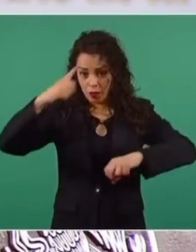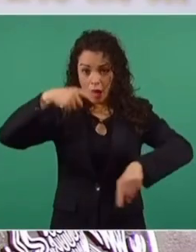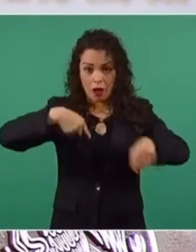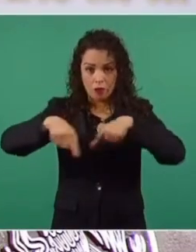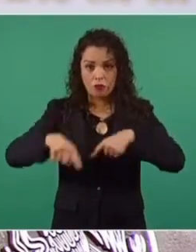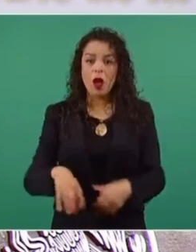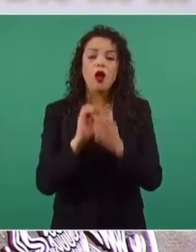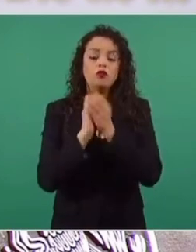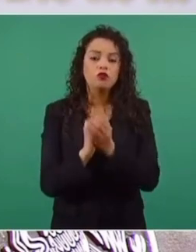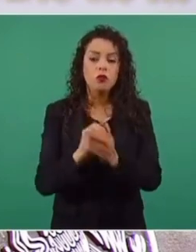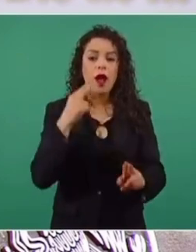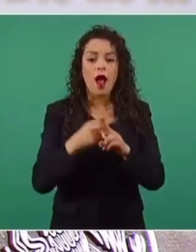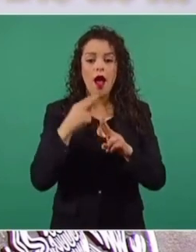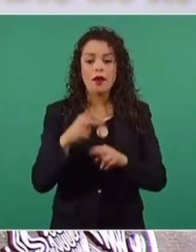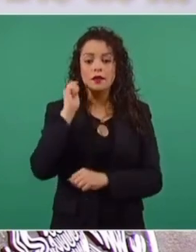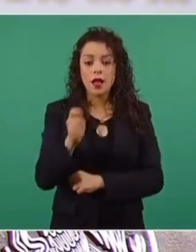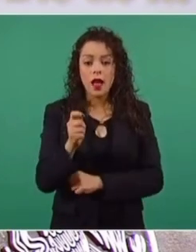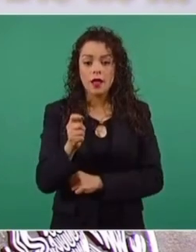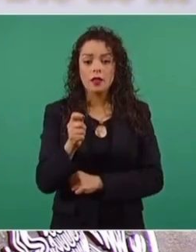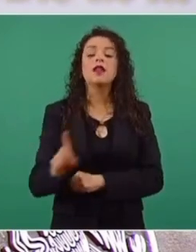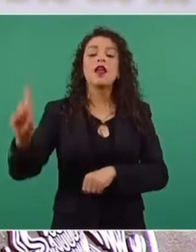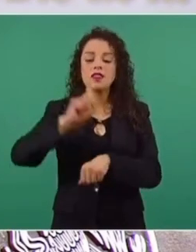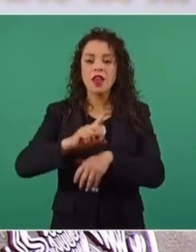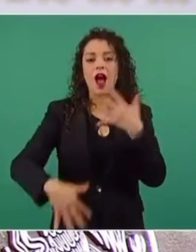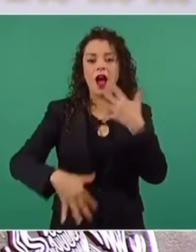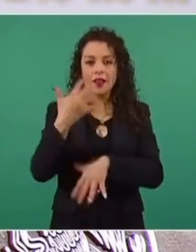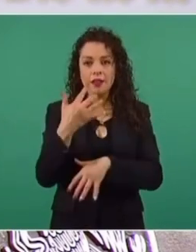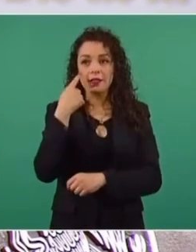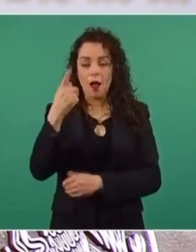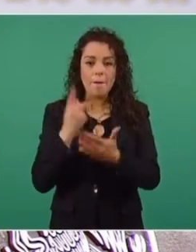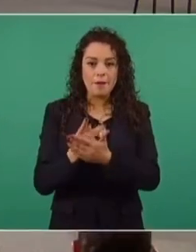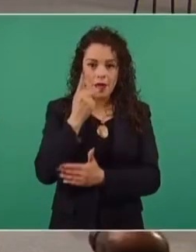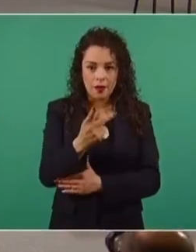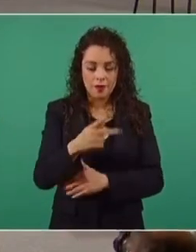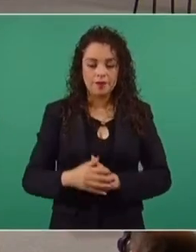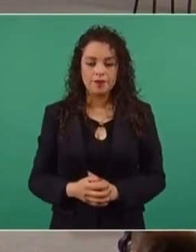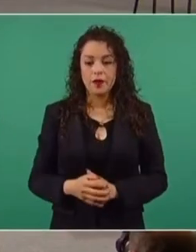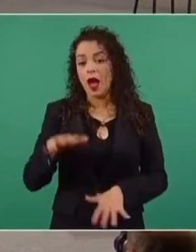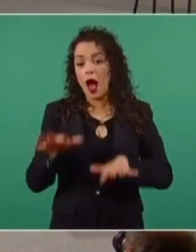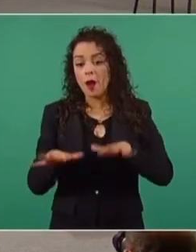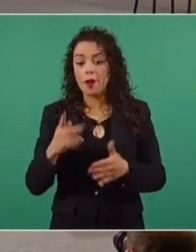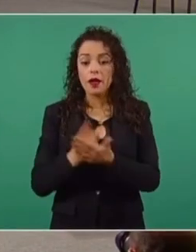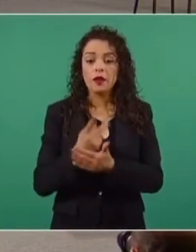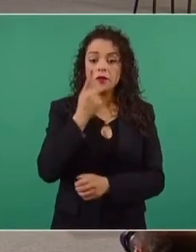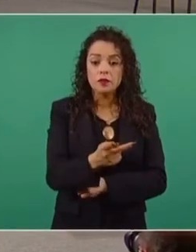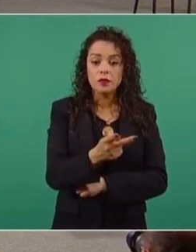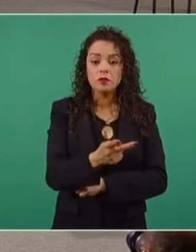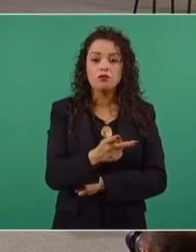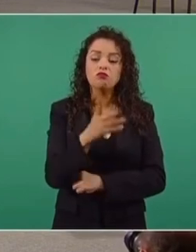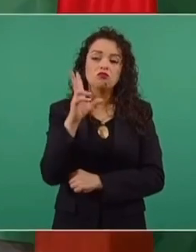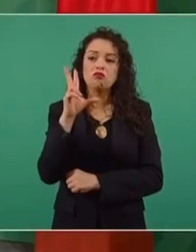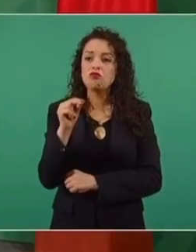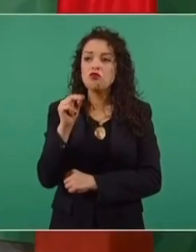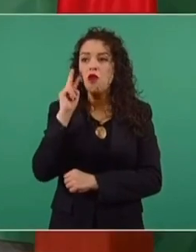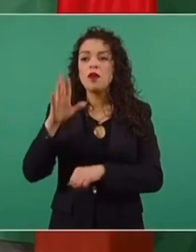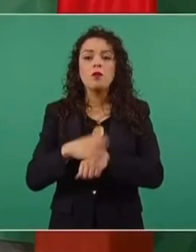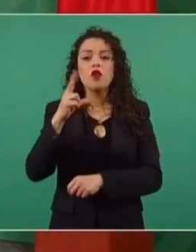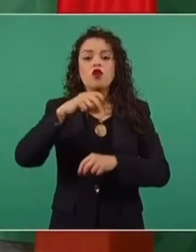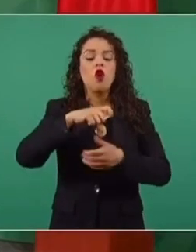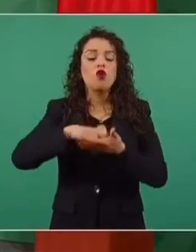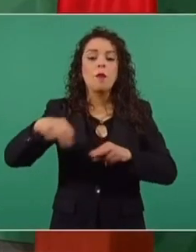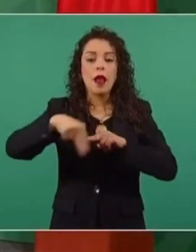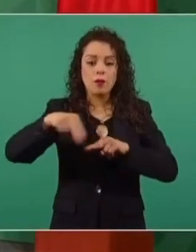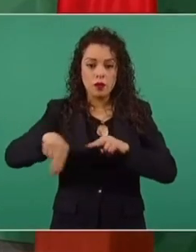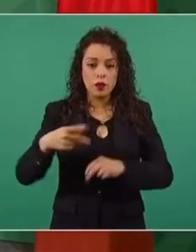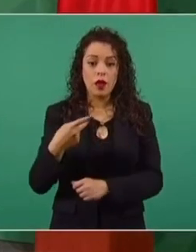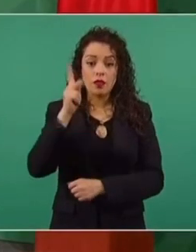y resortear hasta que salga el mismo día 15. Es decir, hay premios que a veces no salen porque no se compró el billete. En el caso del Parco, se